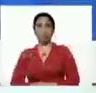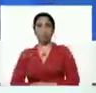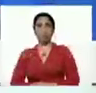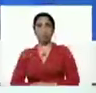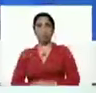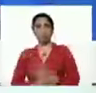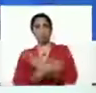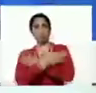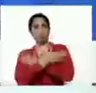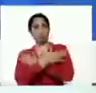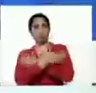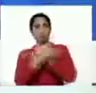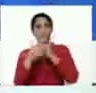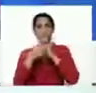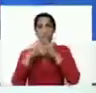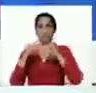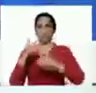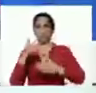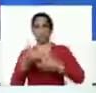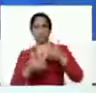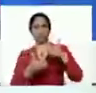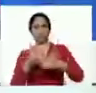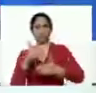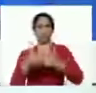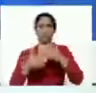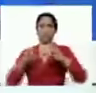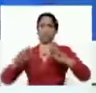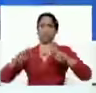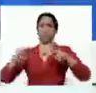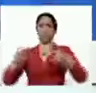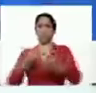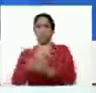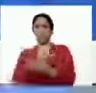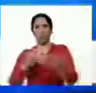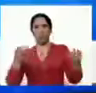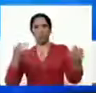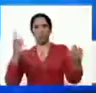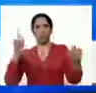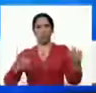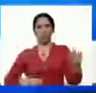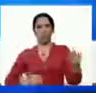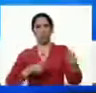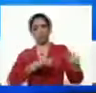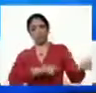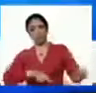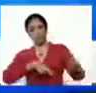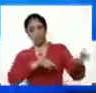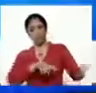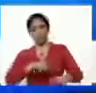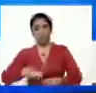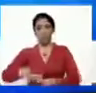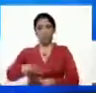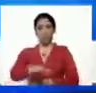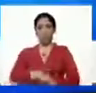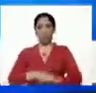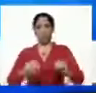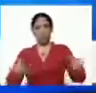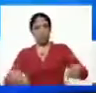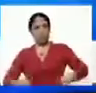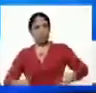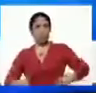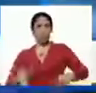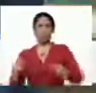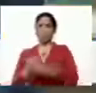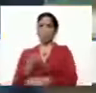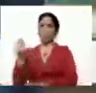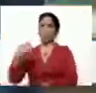Felicitaciones por todos los avances y éxitos en la agricultura. Esfuerzo, trabajo y